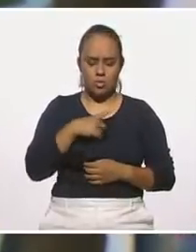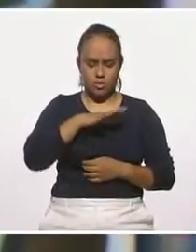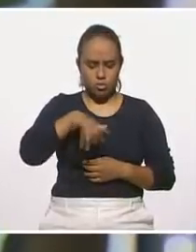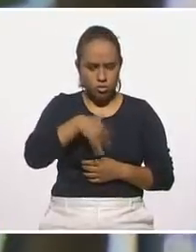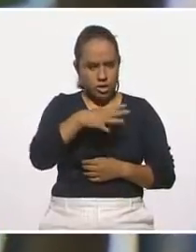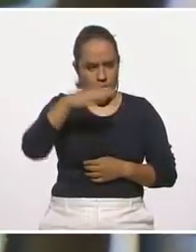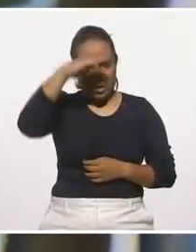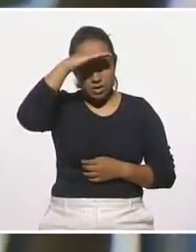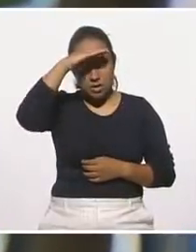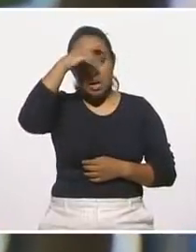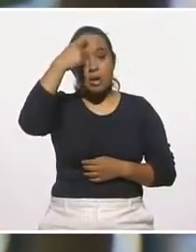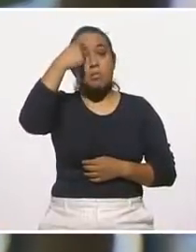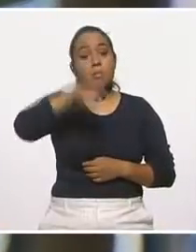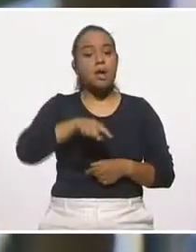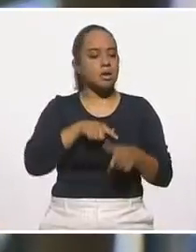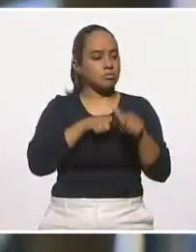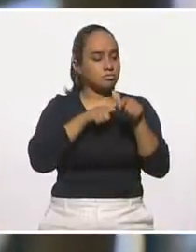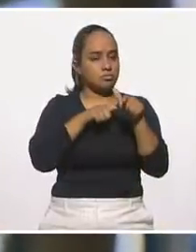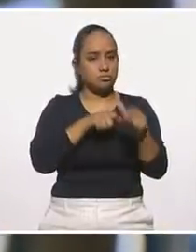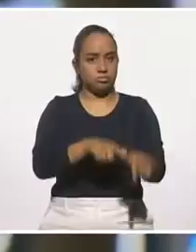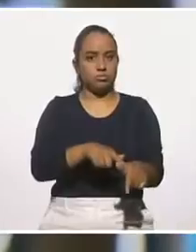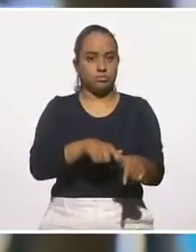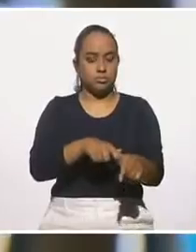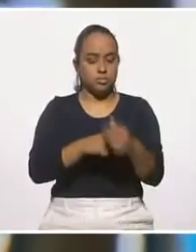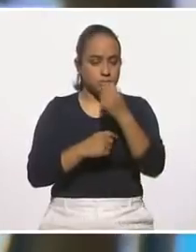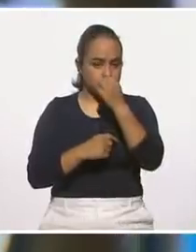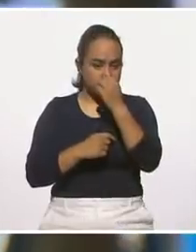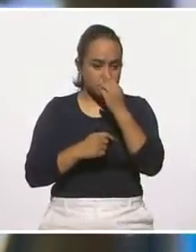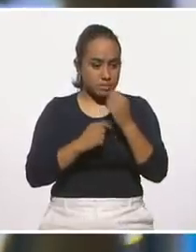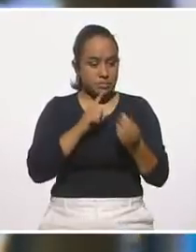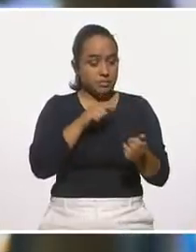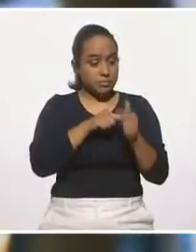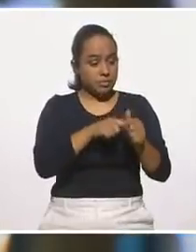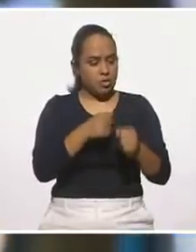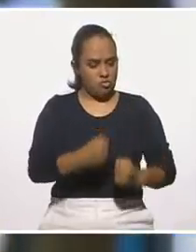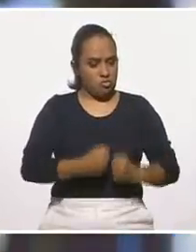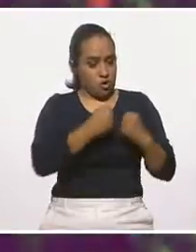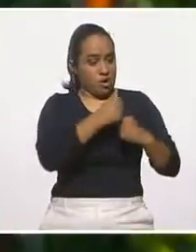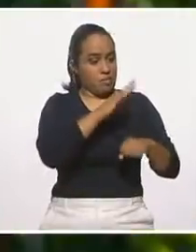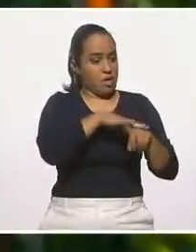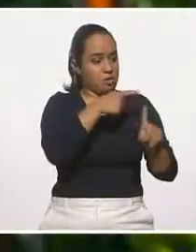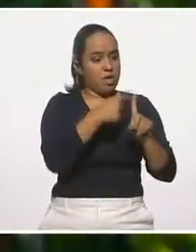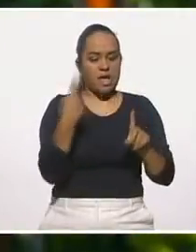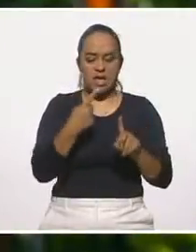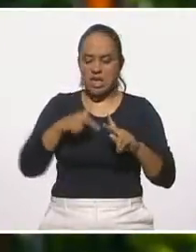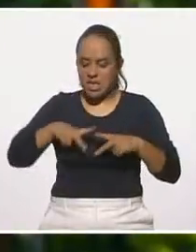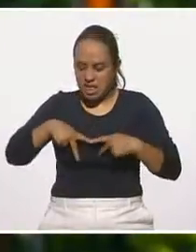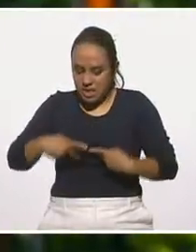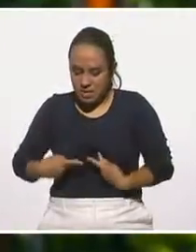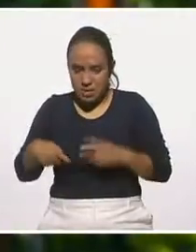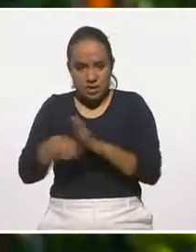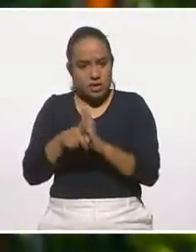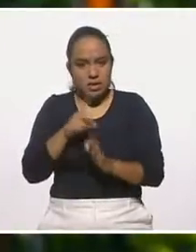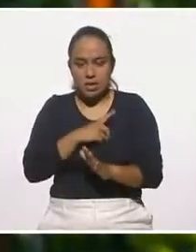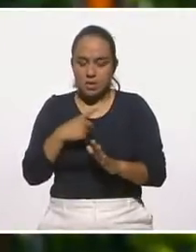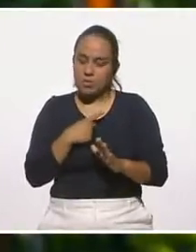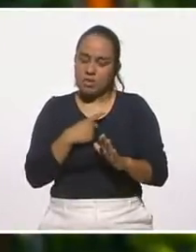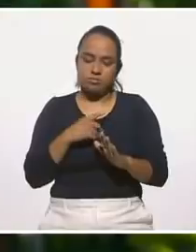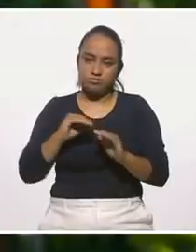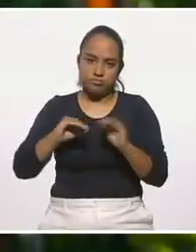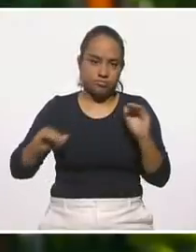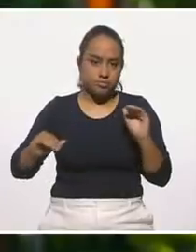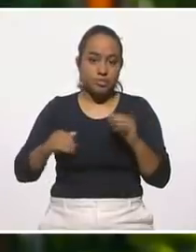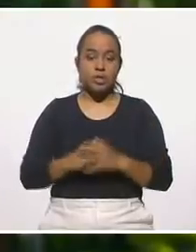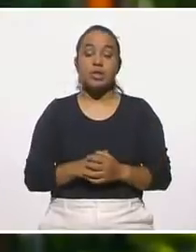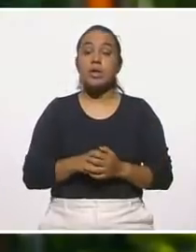de que prevalezca la fortaleza sobre las debilidades. En el apoyo de la familia y creo